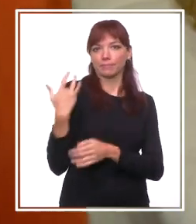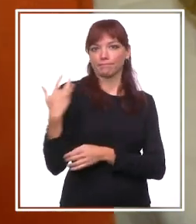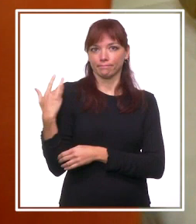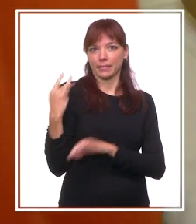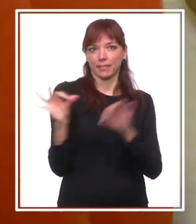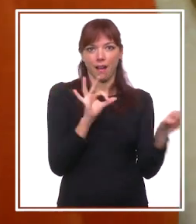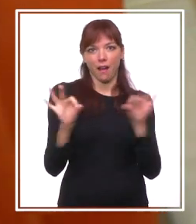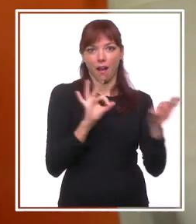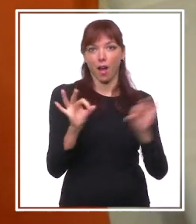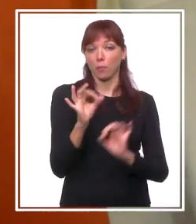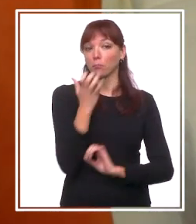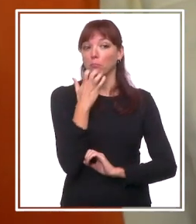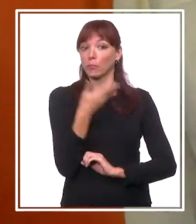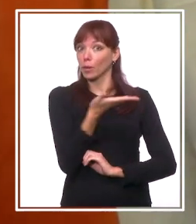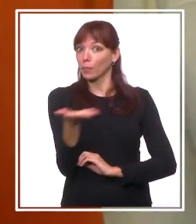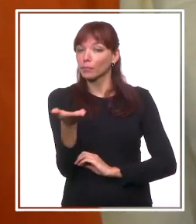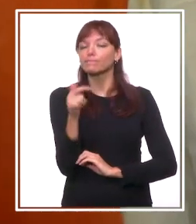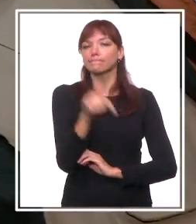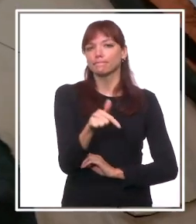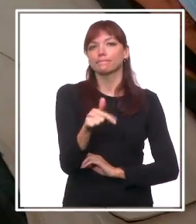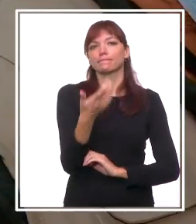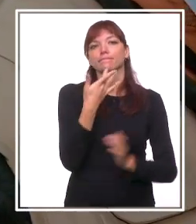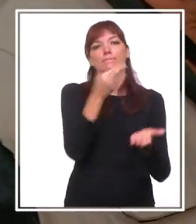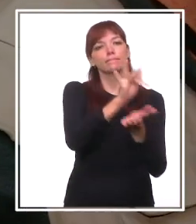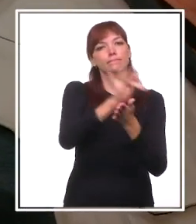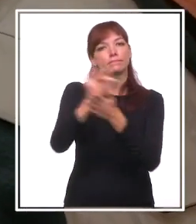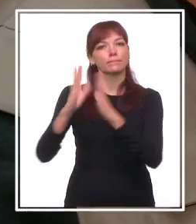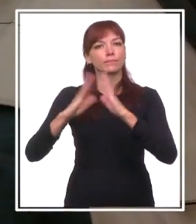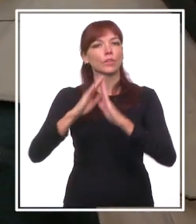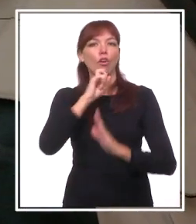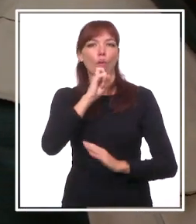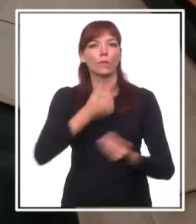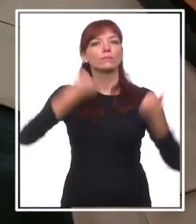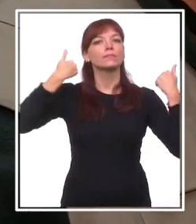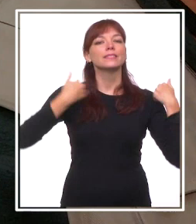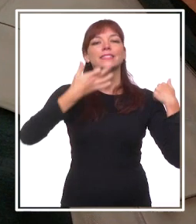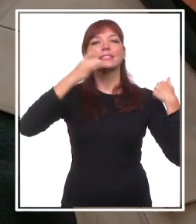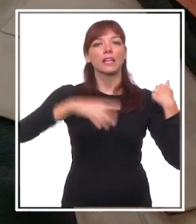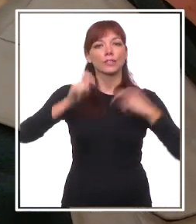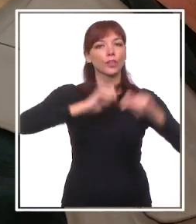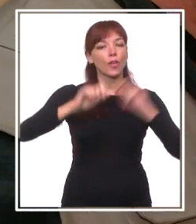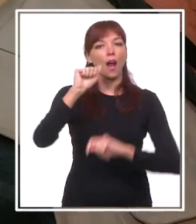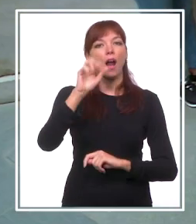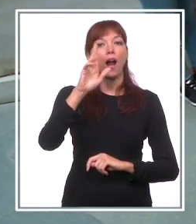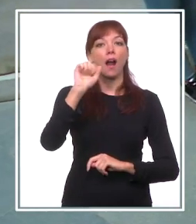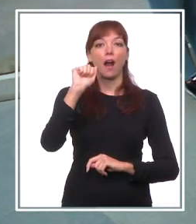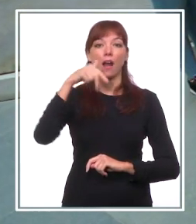como esta sobre los ritos funerarios romanos realizada por la Asociación Recreacionista de Mérida, Ara Concordiai.